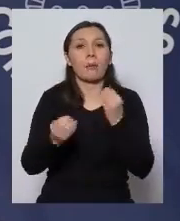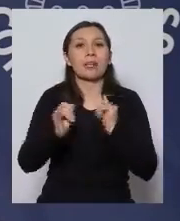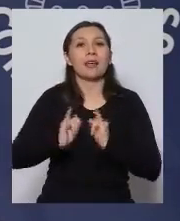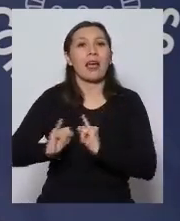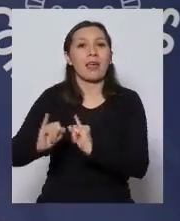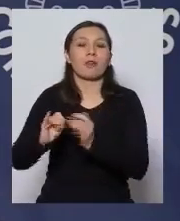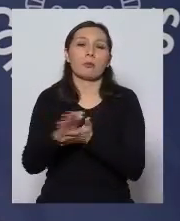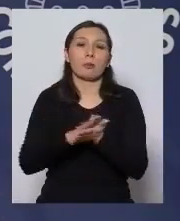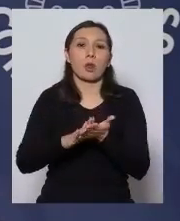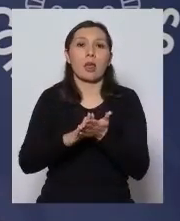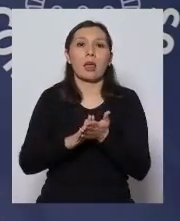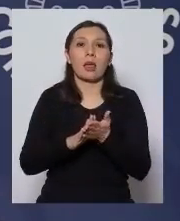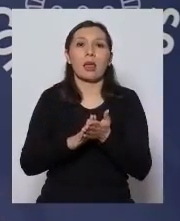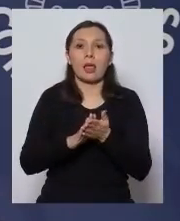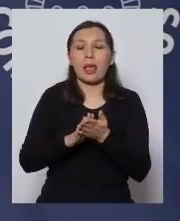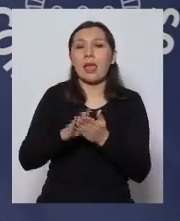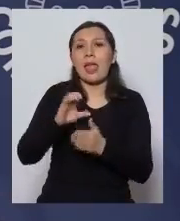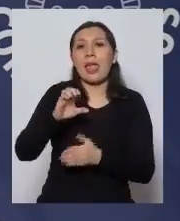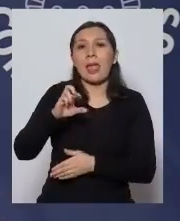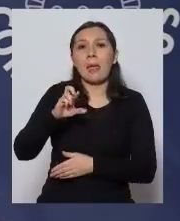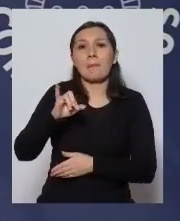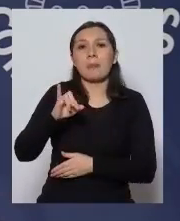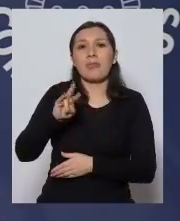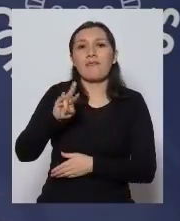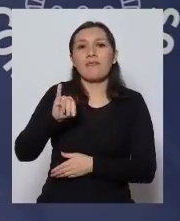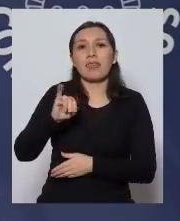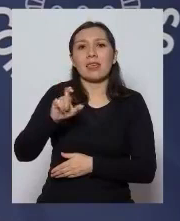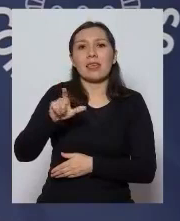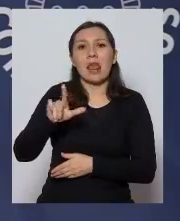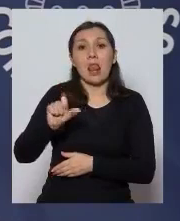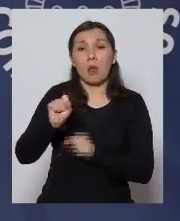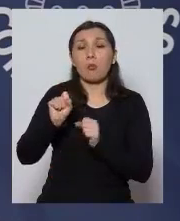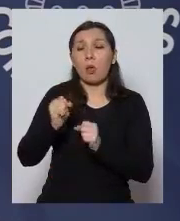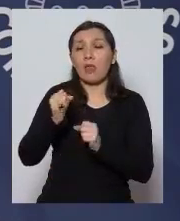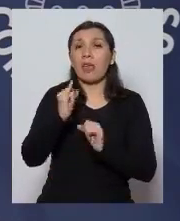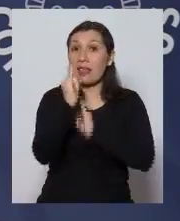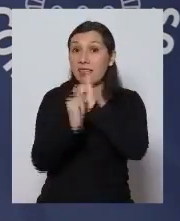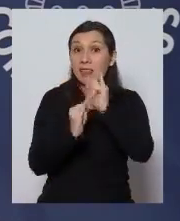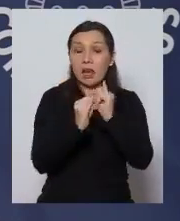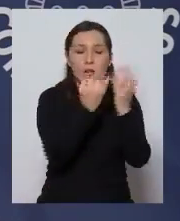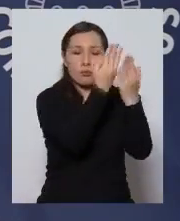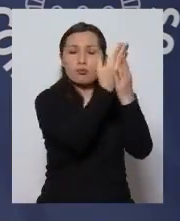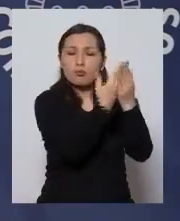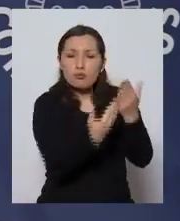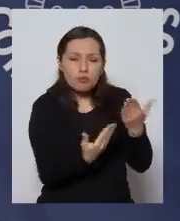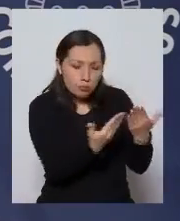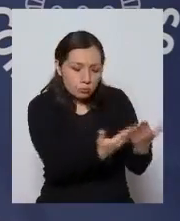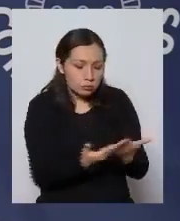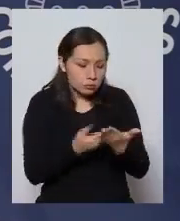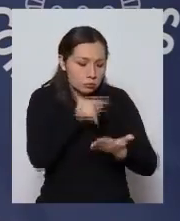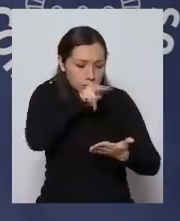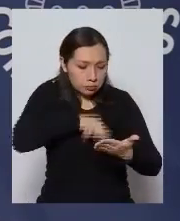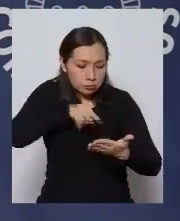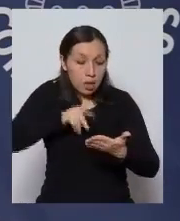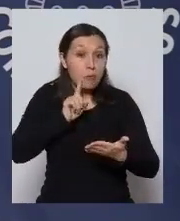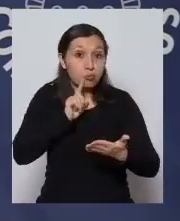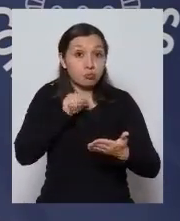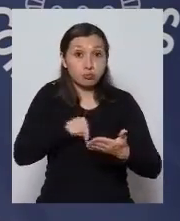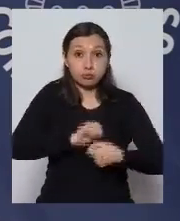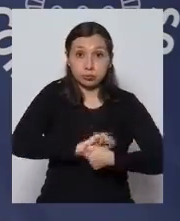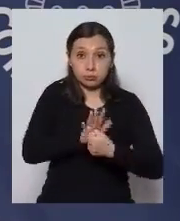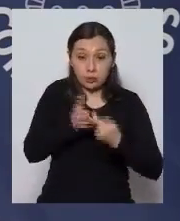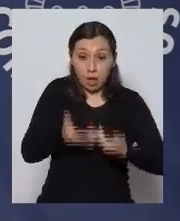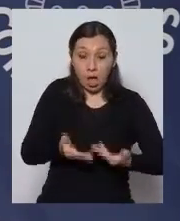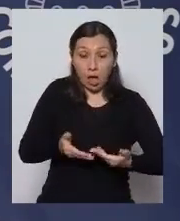el informe por ejemplo de Vivigila que ustedes lo tienen disponible en la página web donde las personas activas